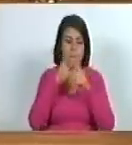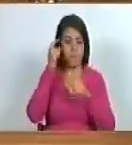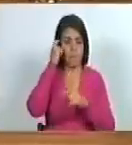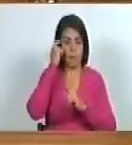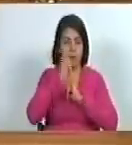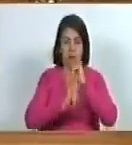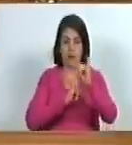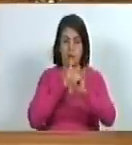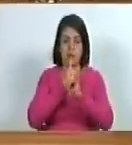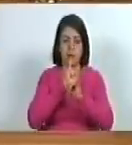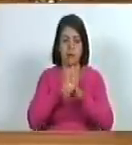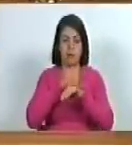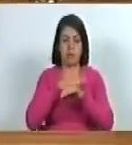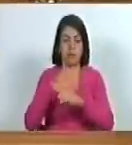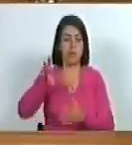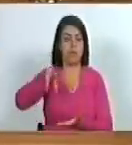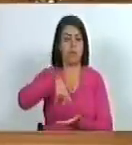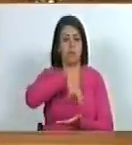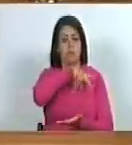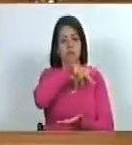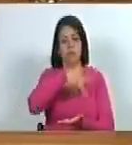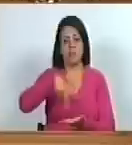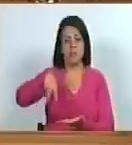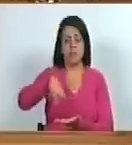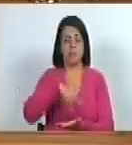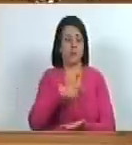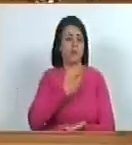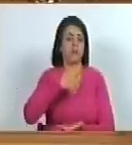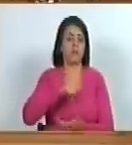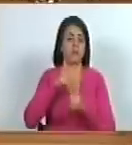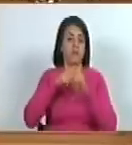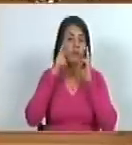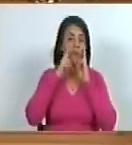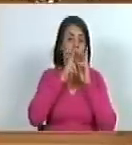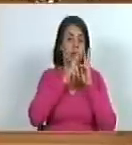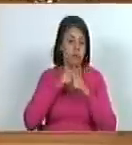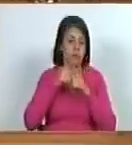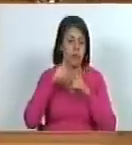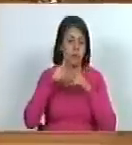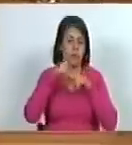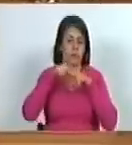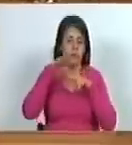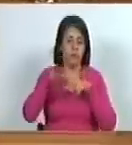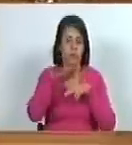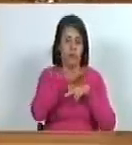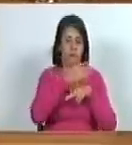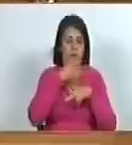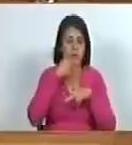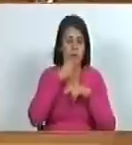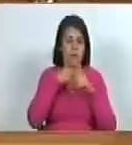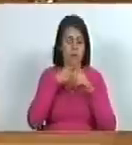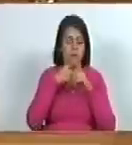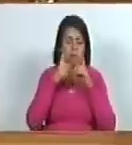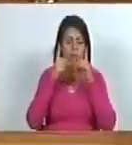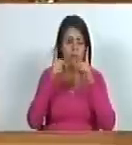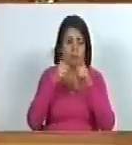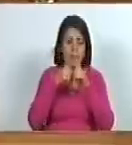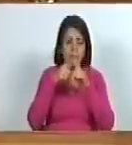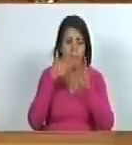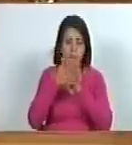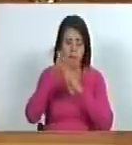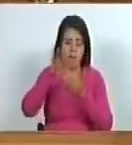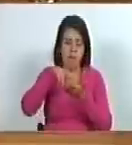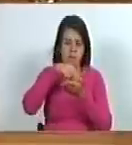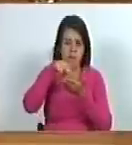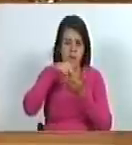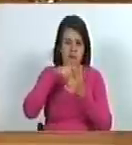día internacional de la danza vaya forma de nosotros poder niños adolescentes que se dedican a